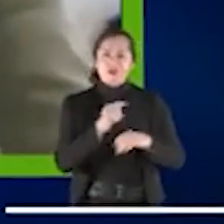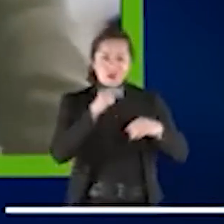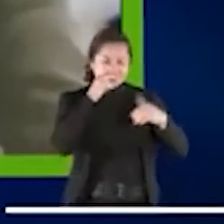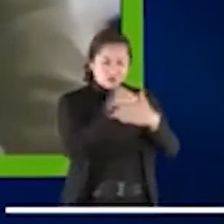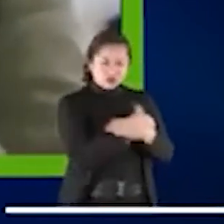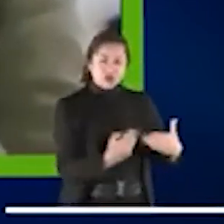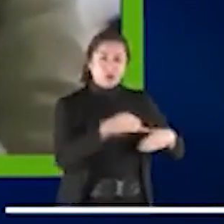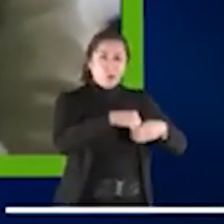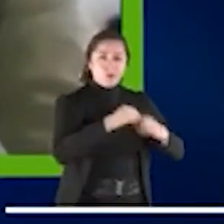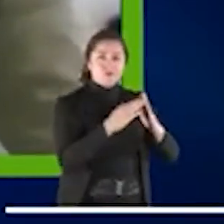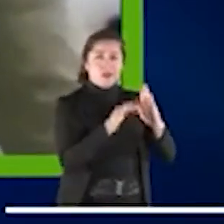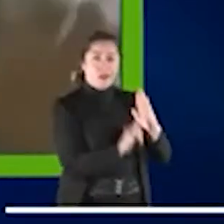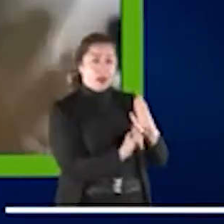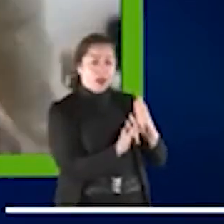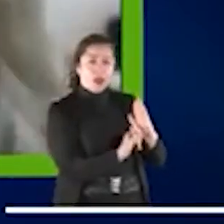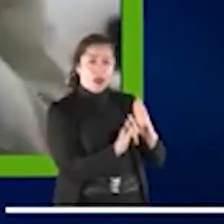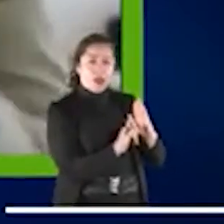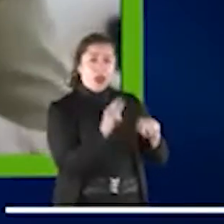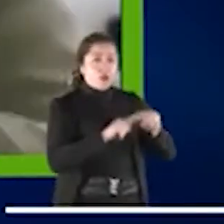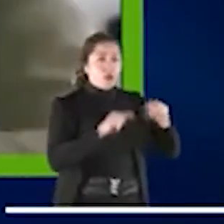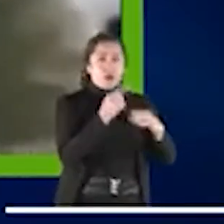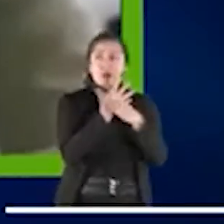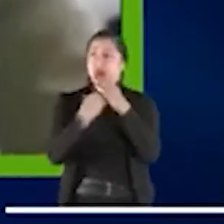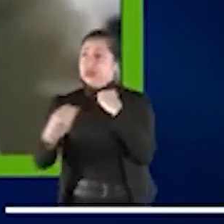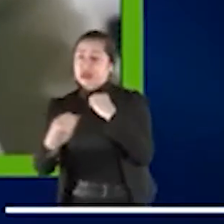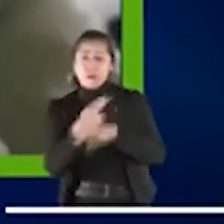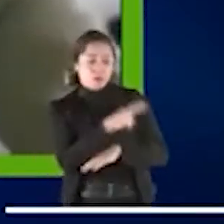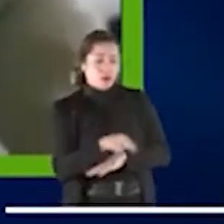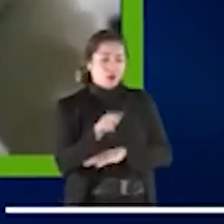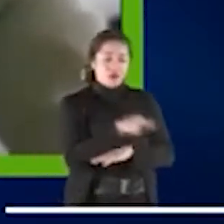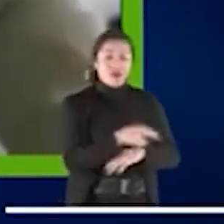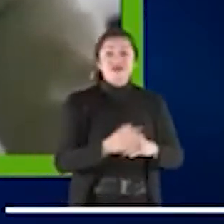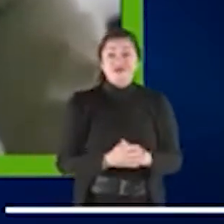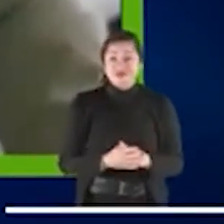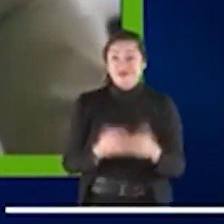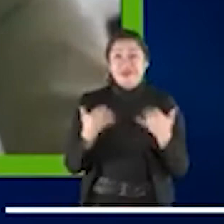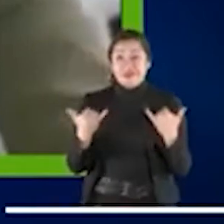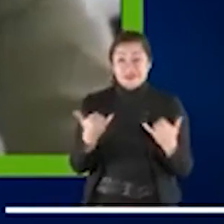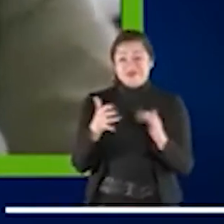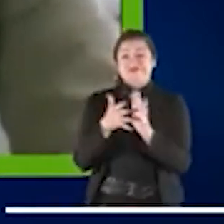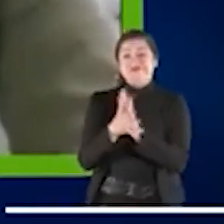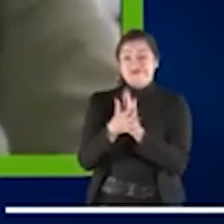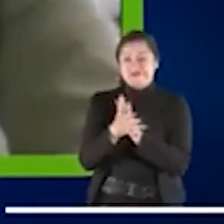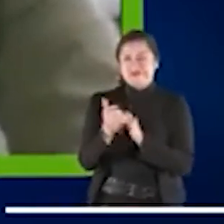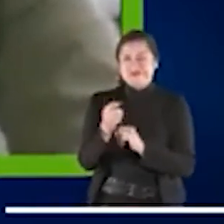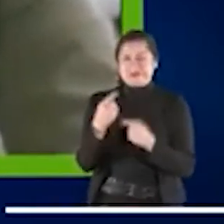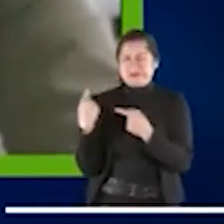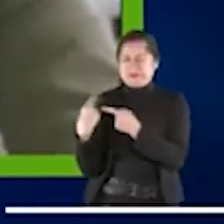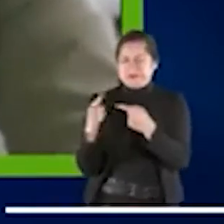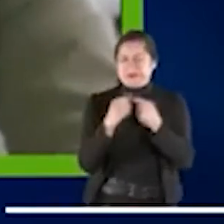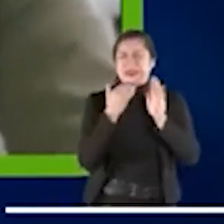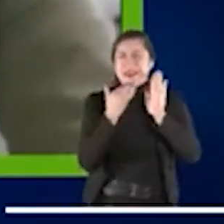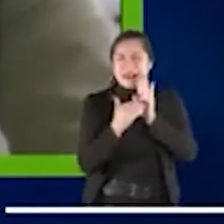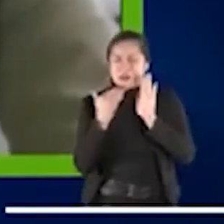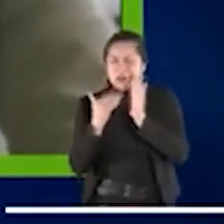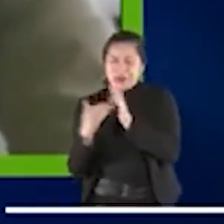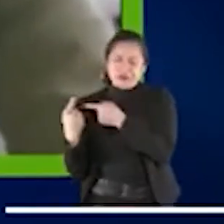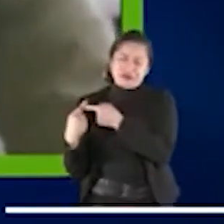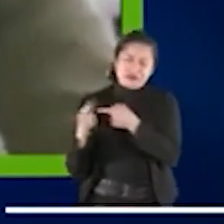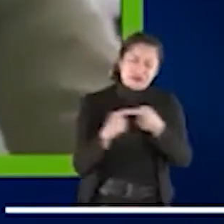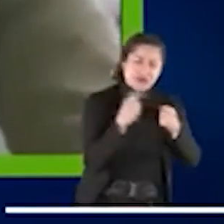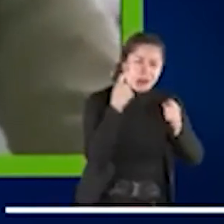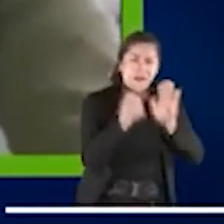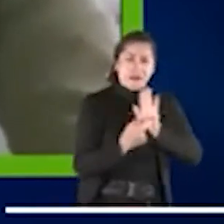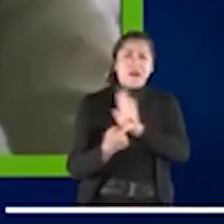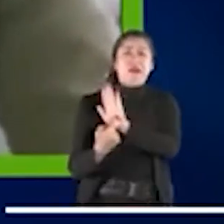de aislamiento de un niño que está privado de libertad. Y aquí los ejemplos son muy diversos, puesto